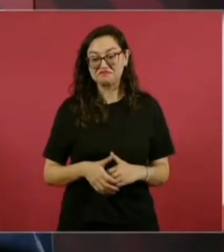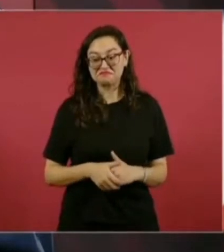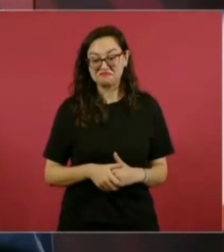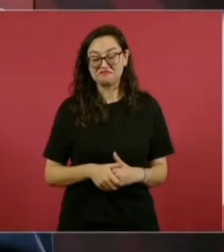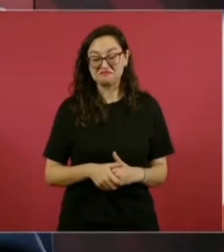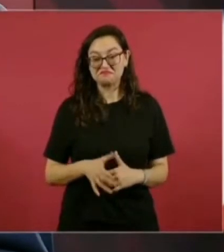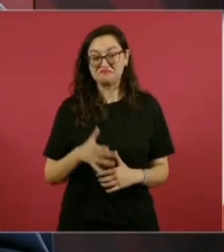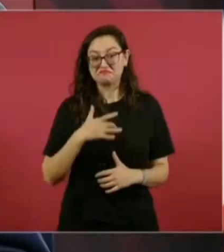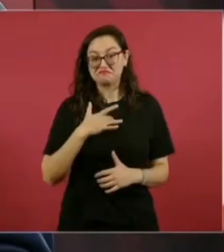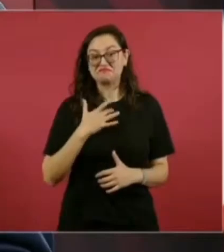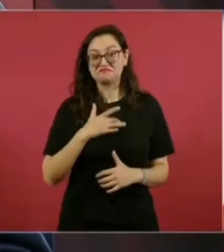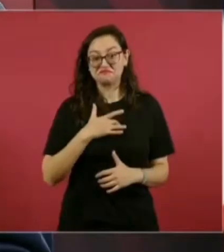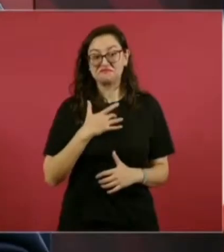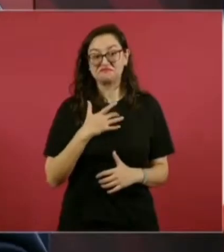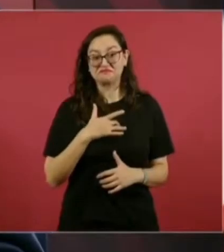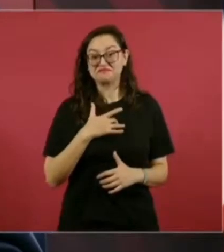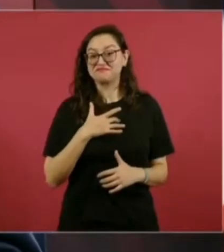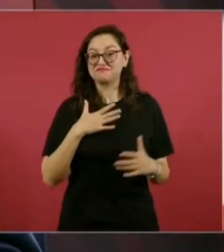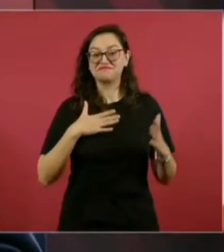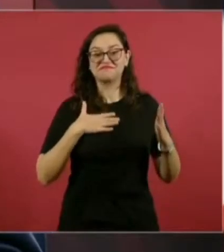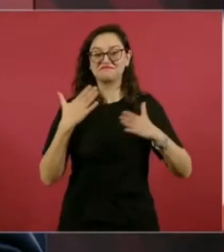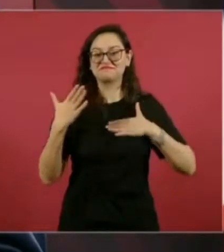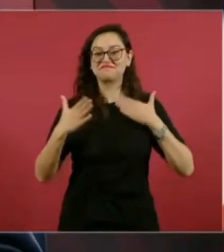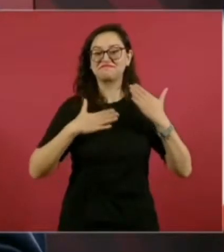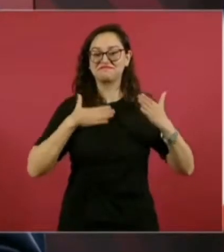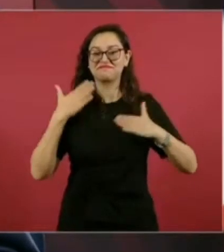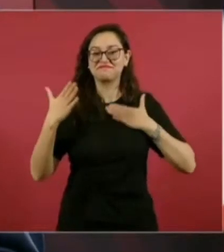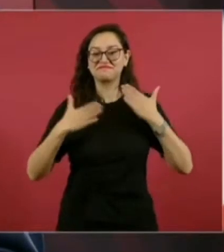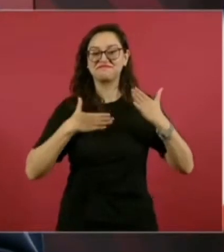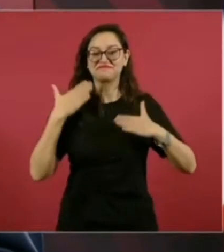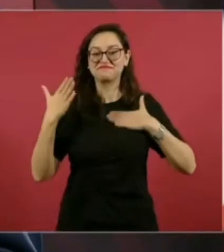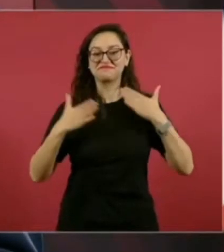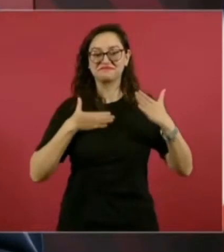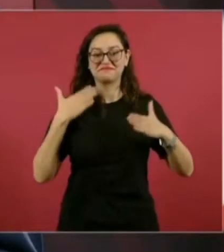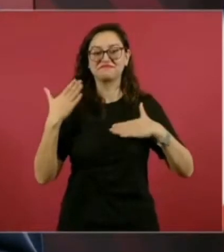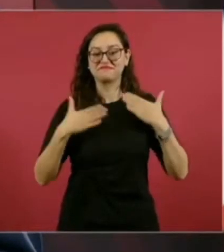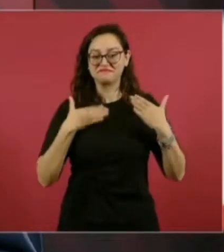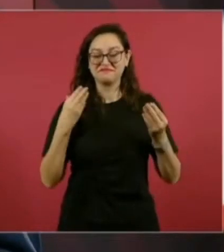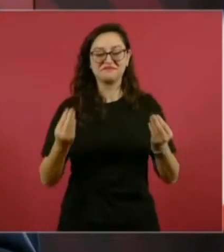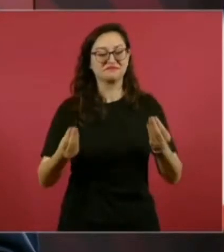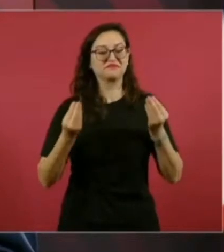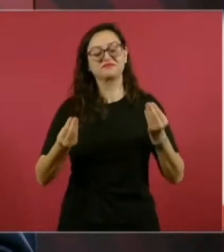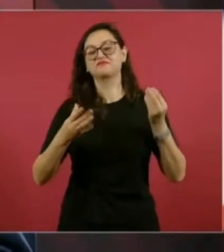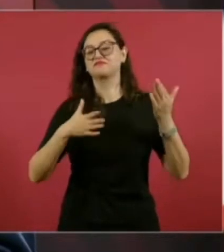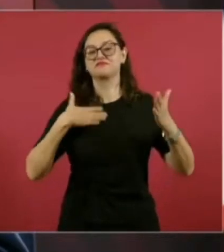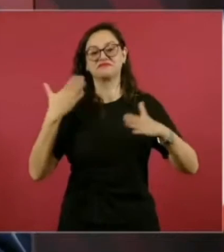mucha alegría, mucha alegría ya,